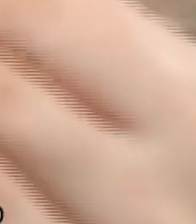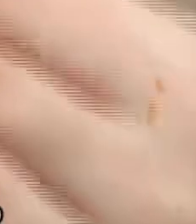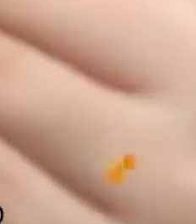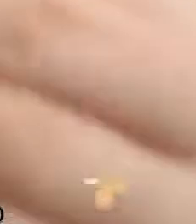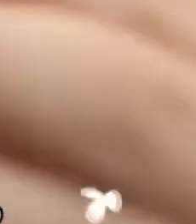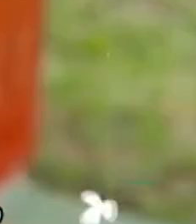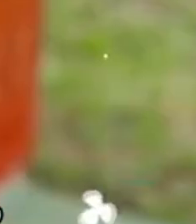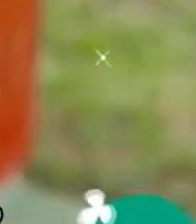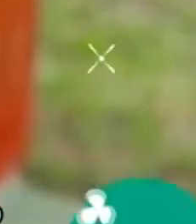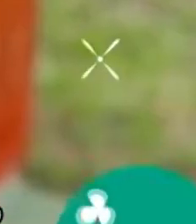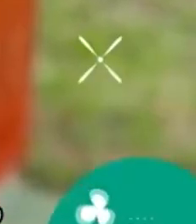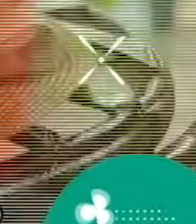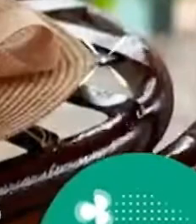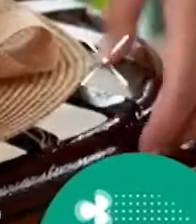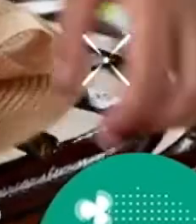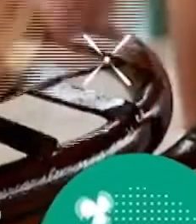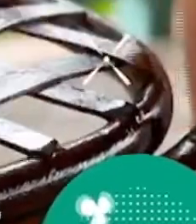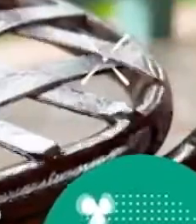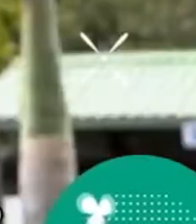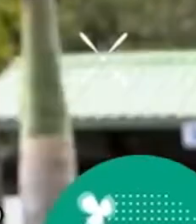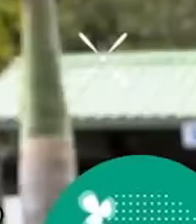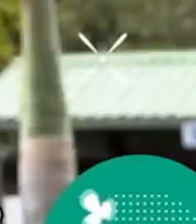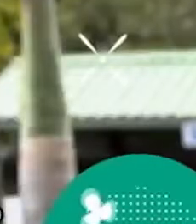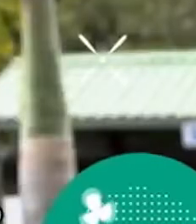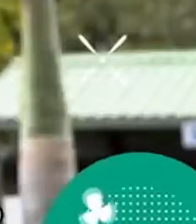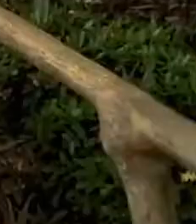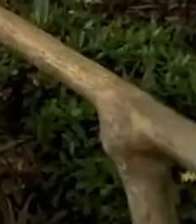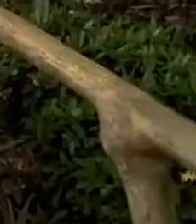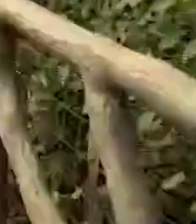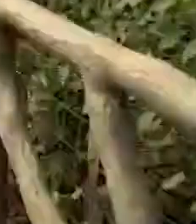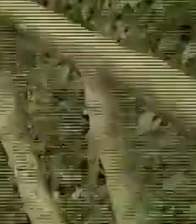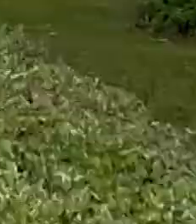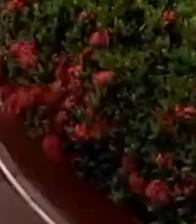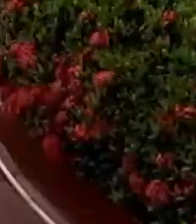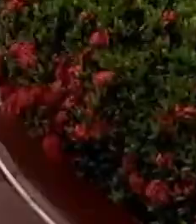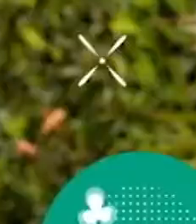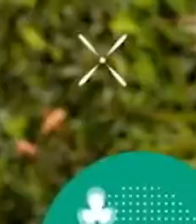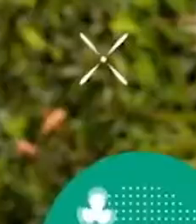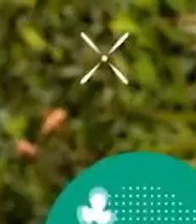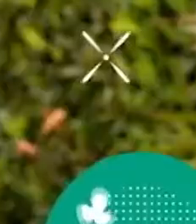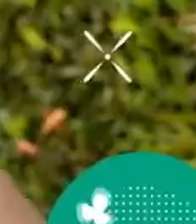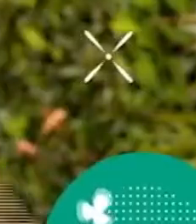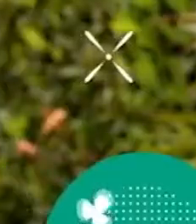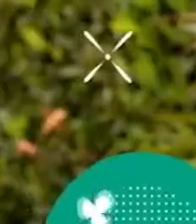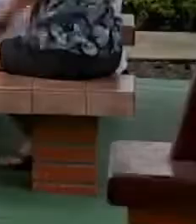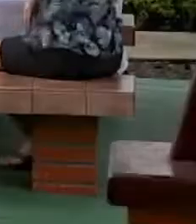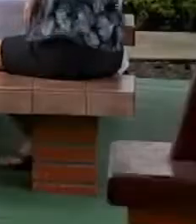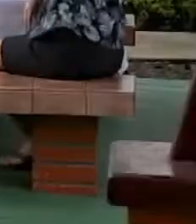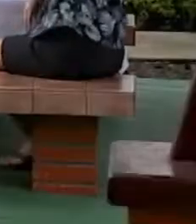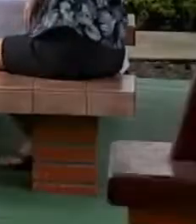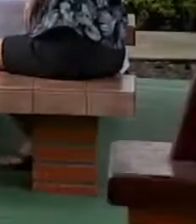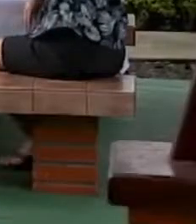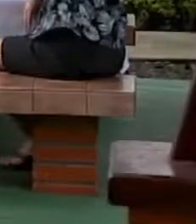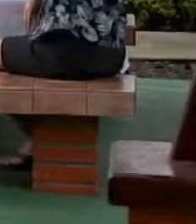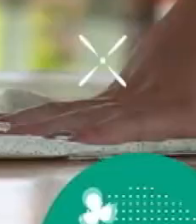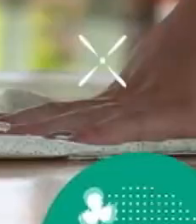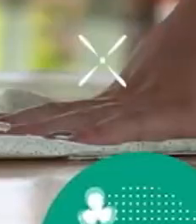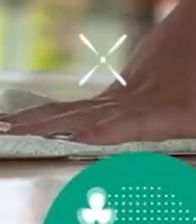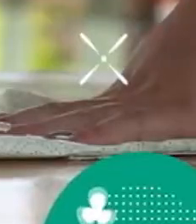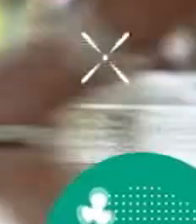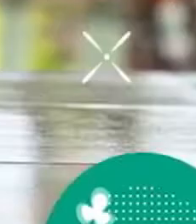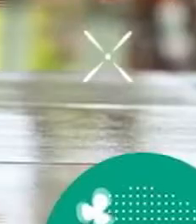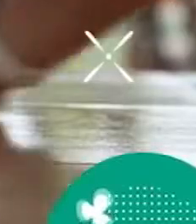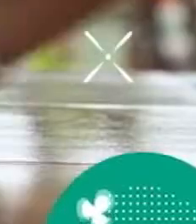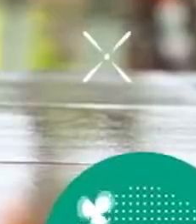Este verano, ¿va a salir con su familia? Siga protegiéndose, use su mascarilla, mantenga su distancia,